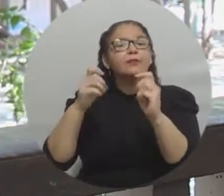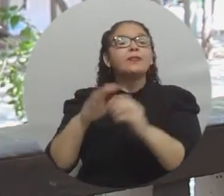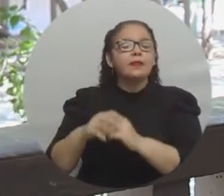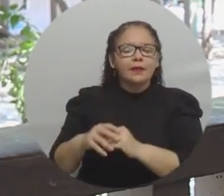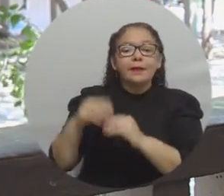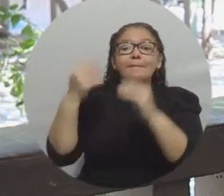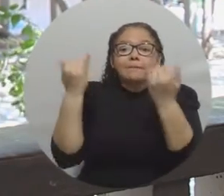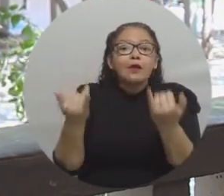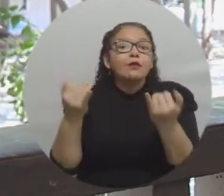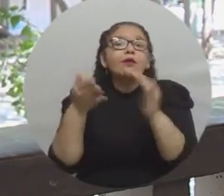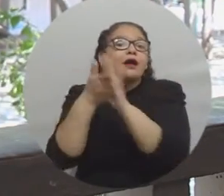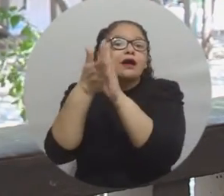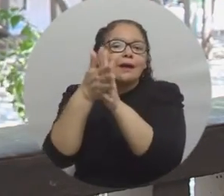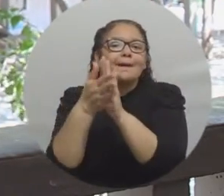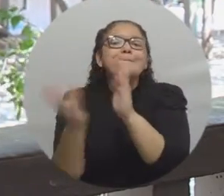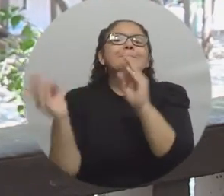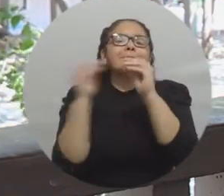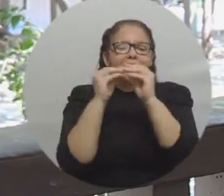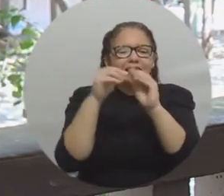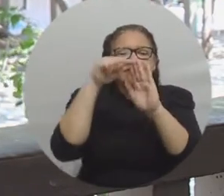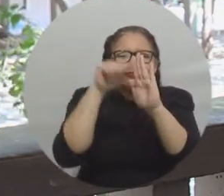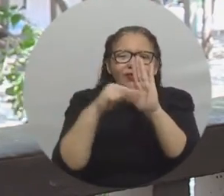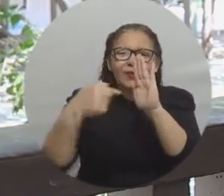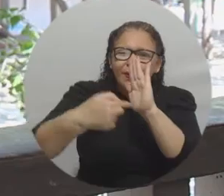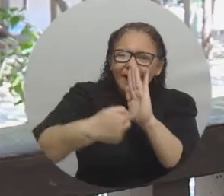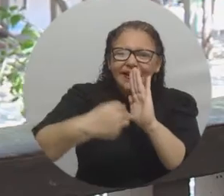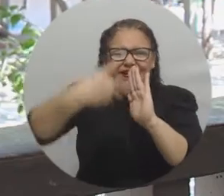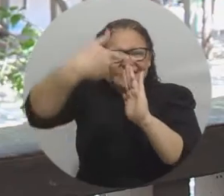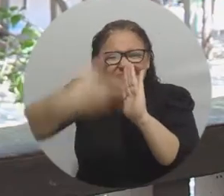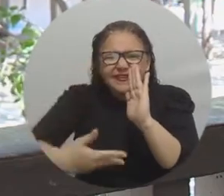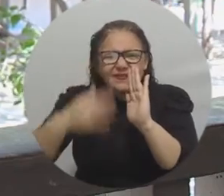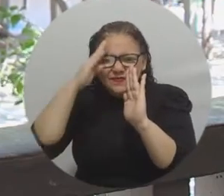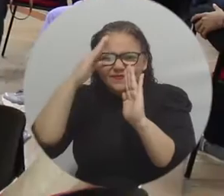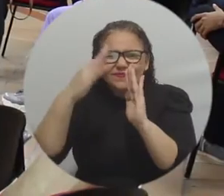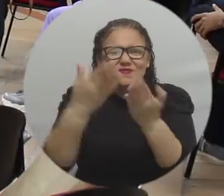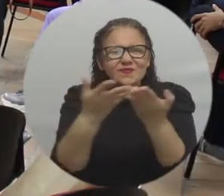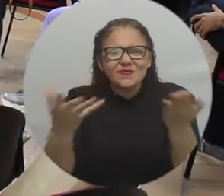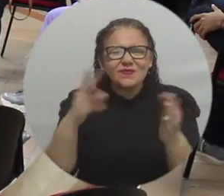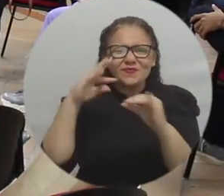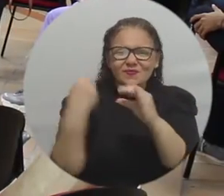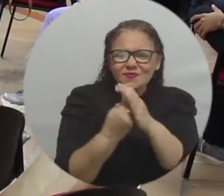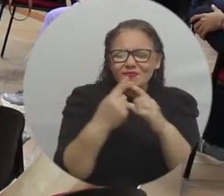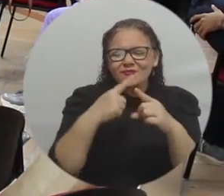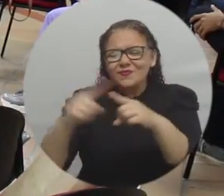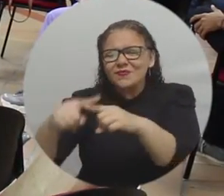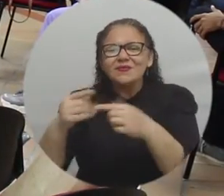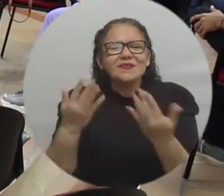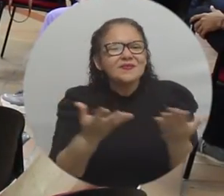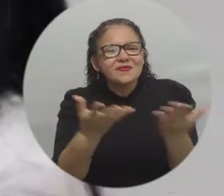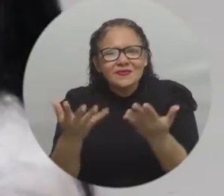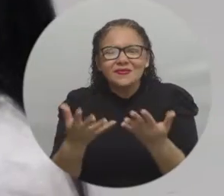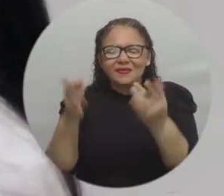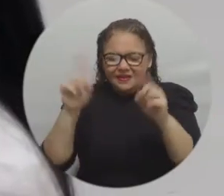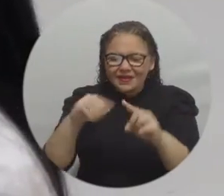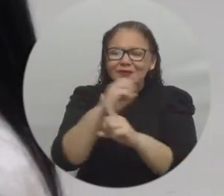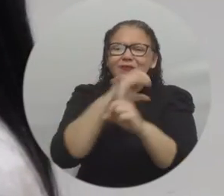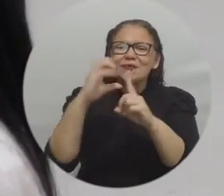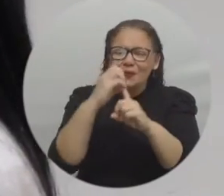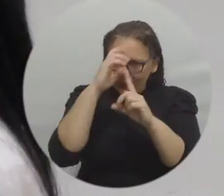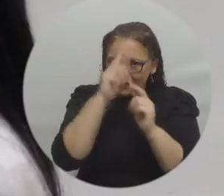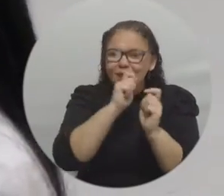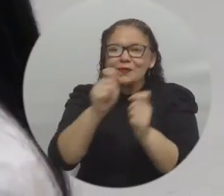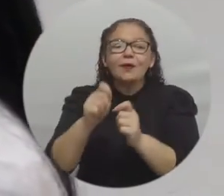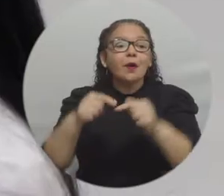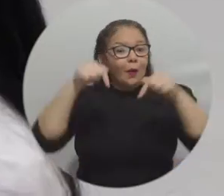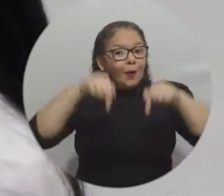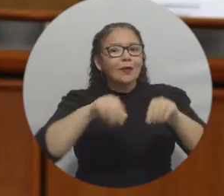lineamientos de qué va a pasar con la inclusión, qué va a pasar con la interculturalidad y hoy lo hicimos con los líderes, con representantes de